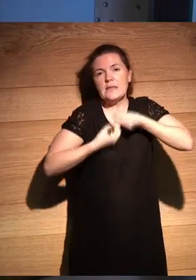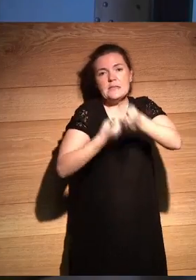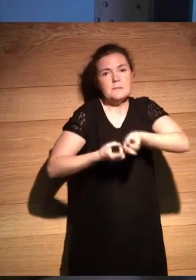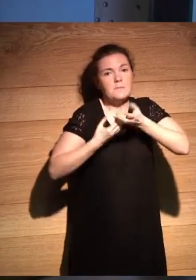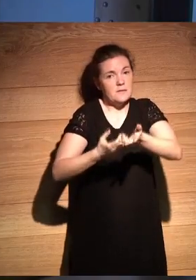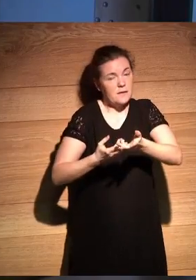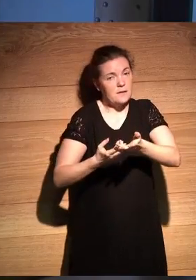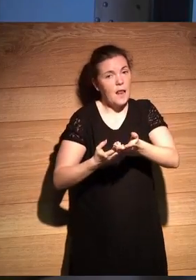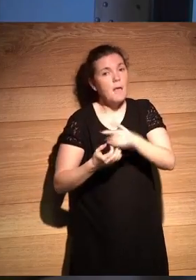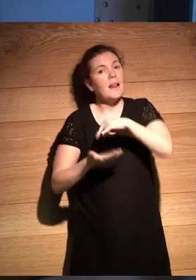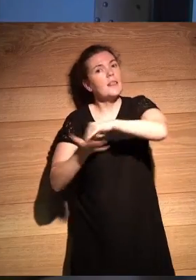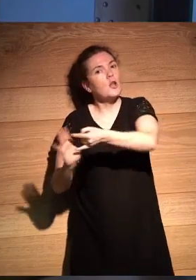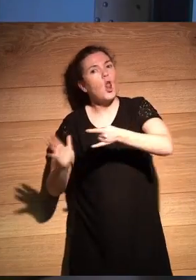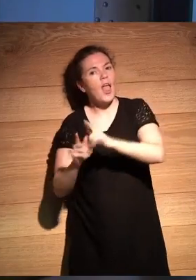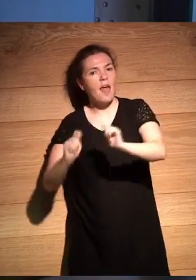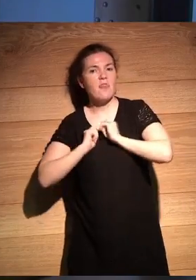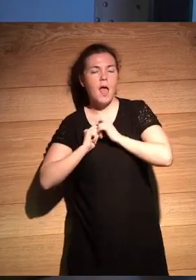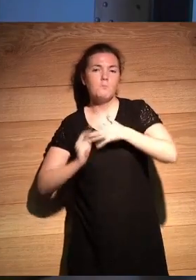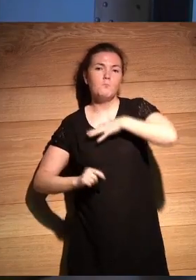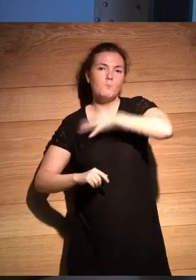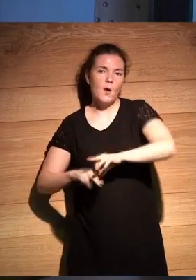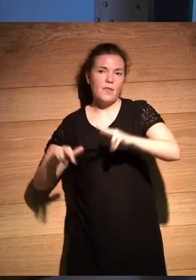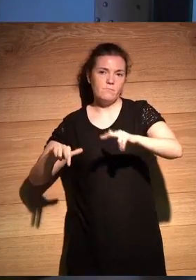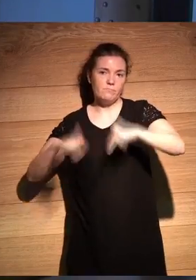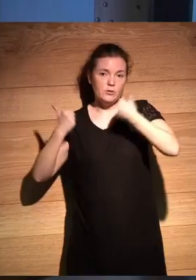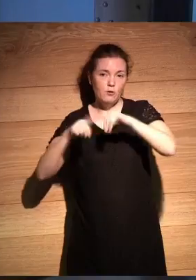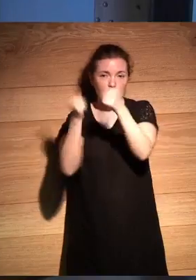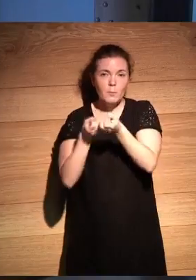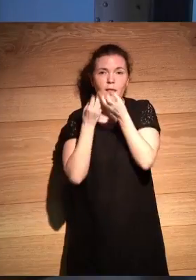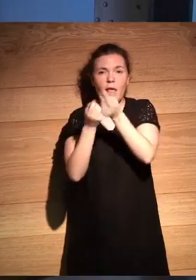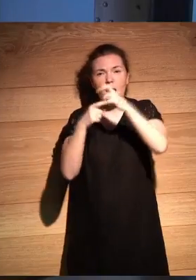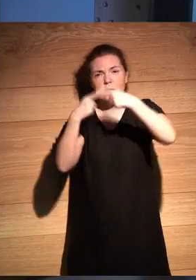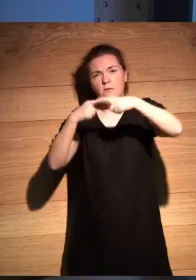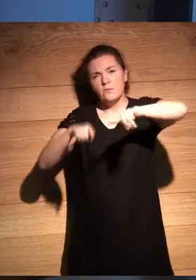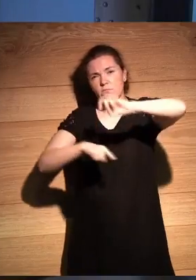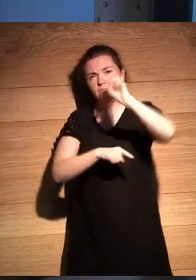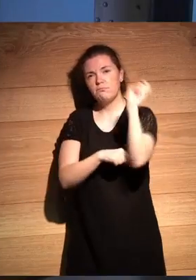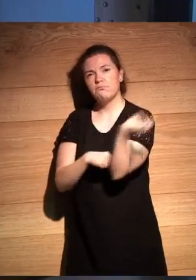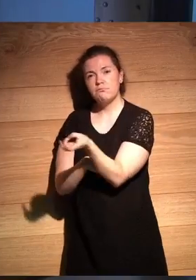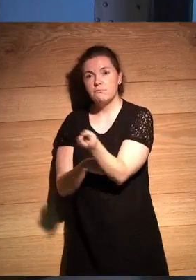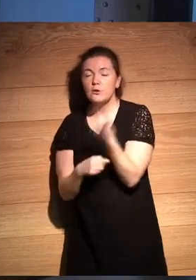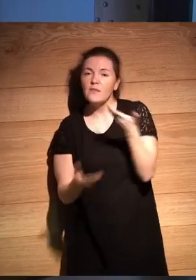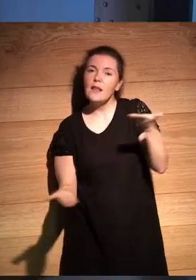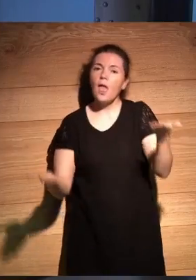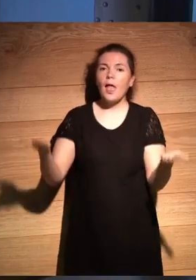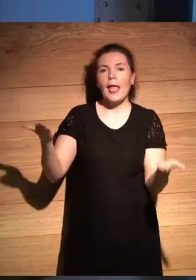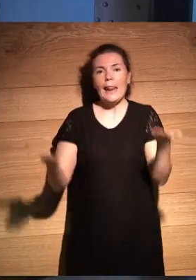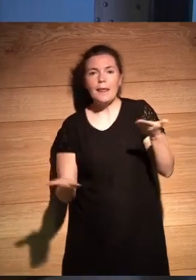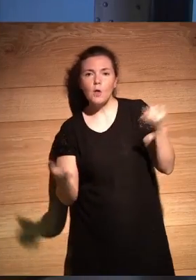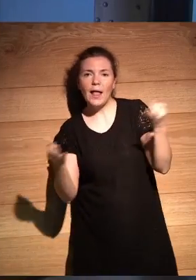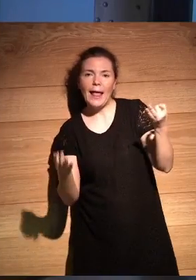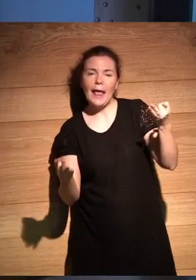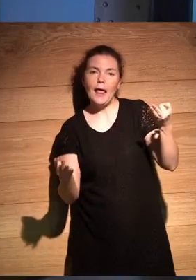y de formatos y la tecnología pues como acabáis de ver permite estas y muchísimas más con lo cual encontrar ese equilibrio entre el qué y el cómo